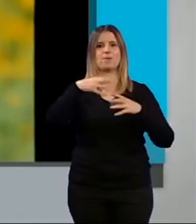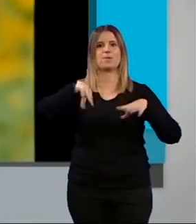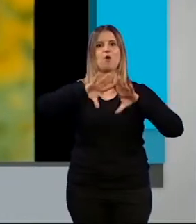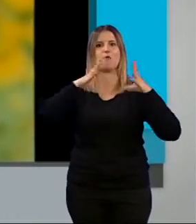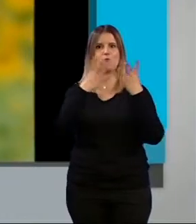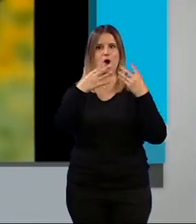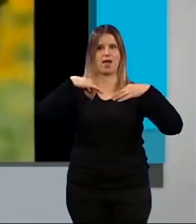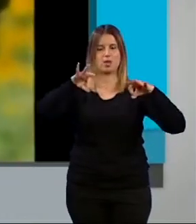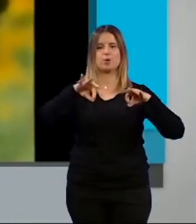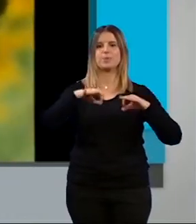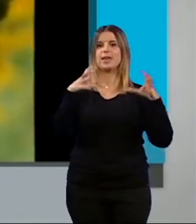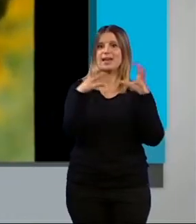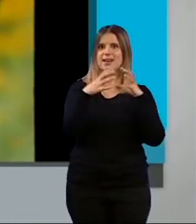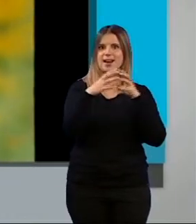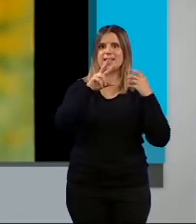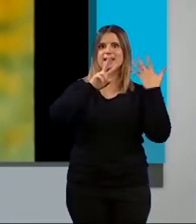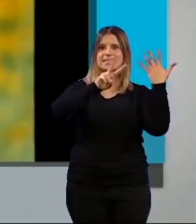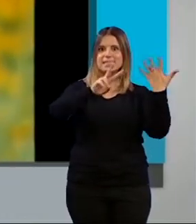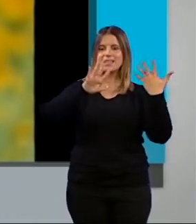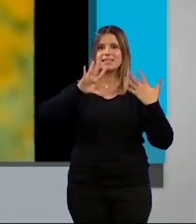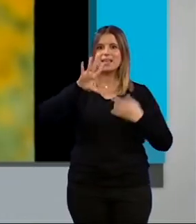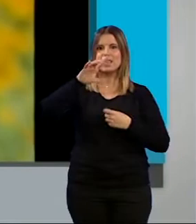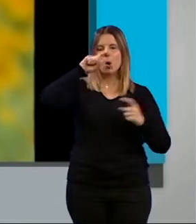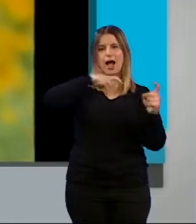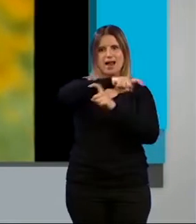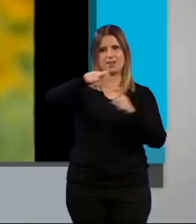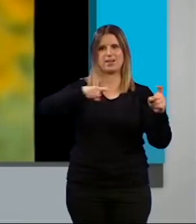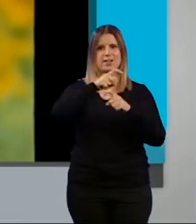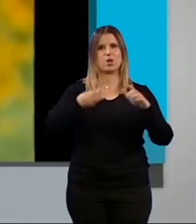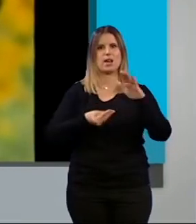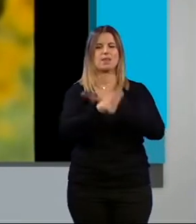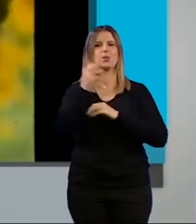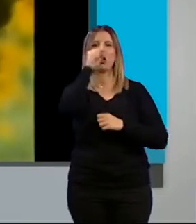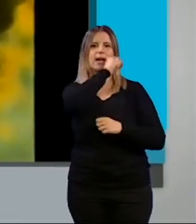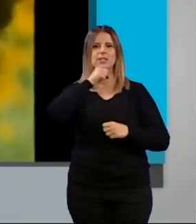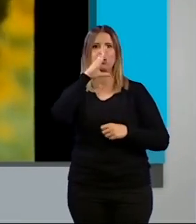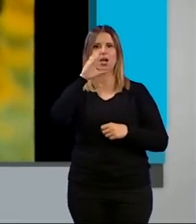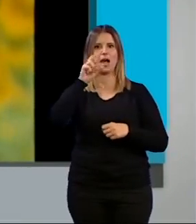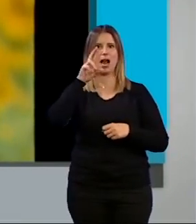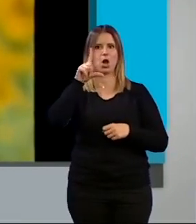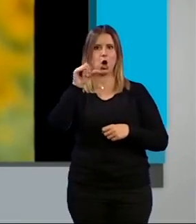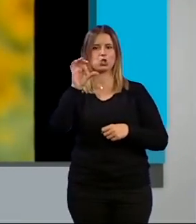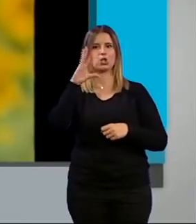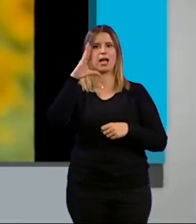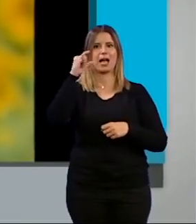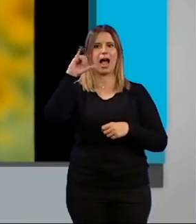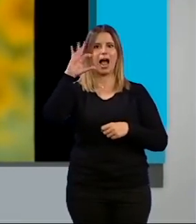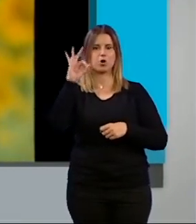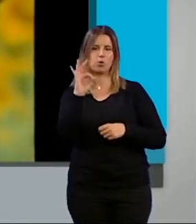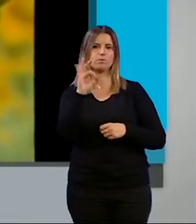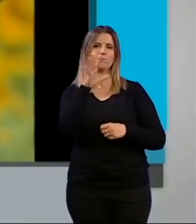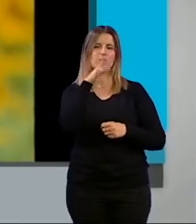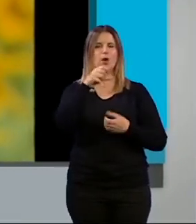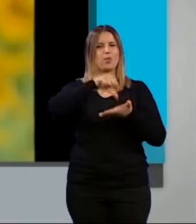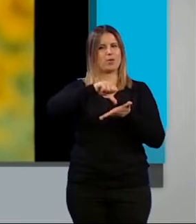conmemora el 75 aniversario del nacimiento del cantautor granadino Carlos Cano con un programa de actos y actividades con los que la ciudad quiere saldar una